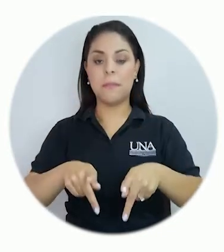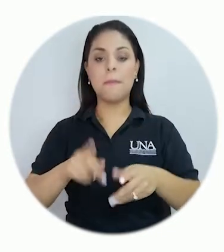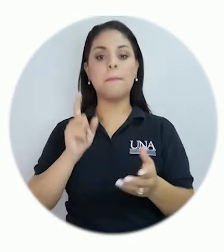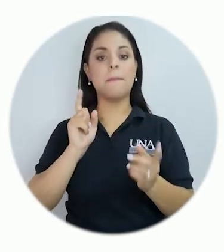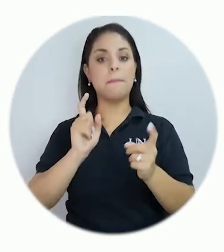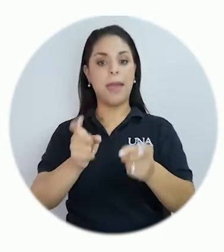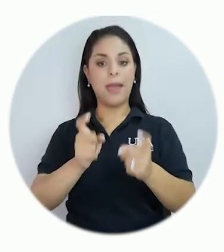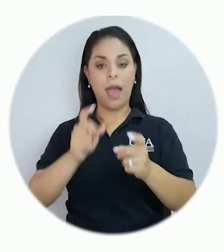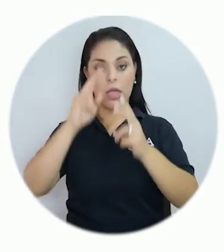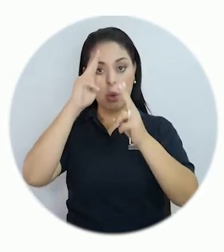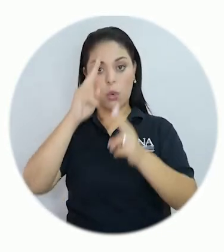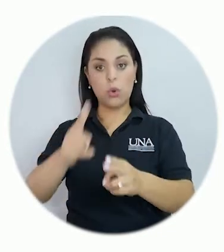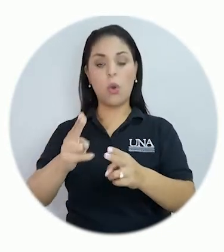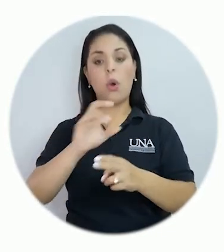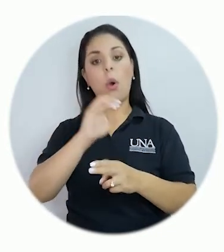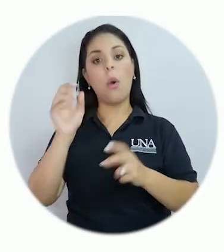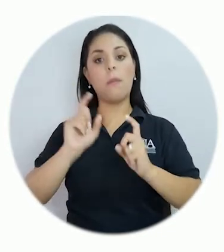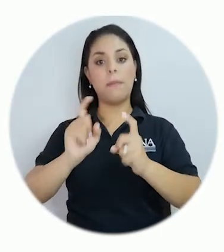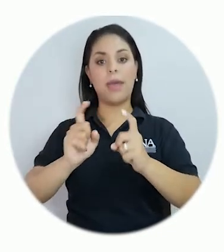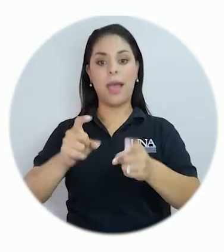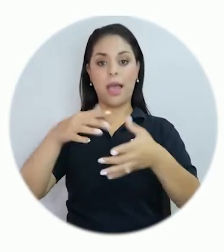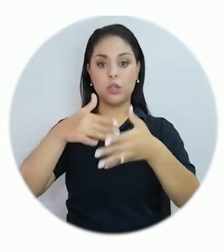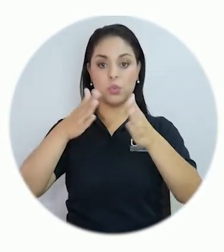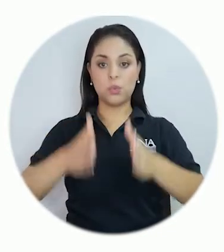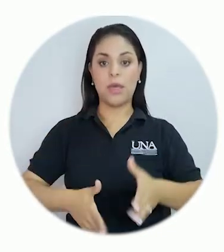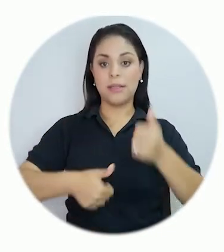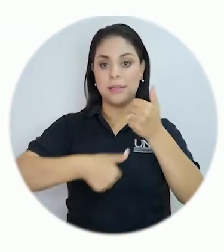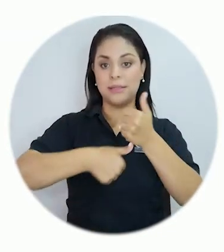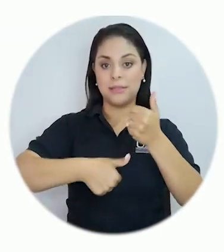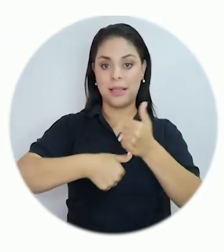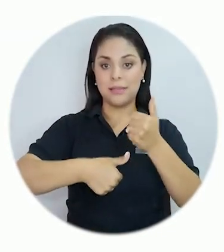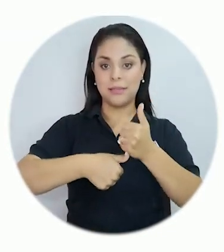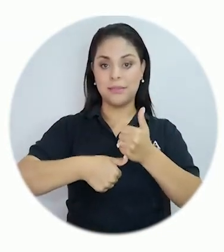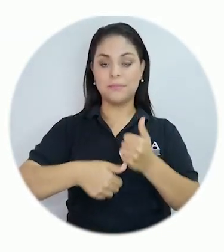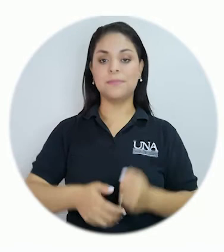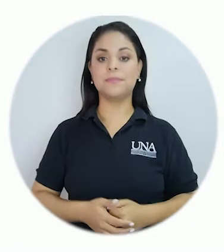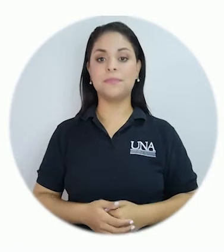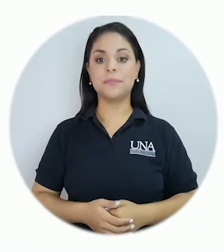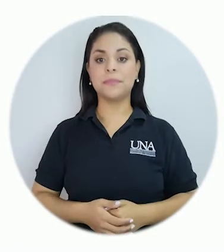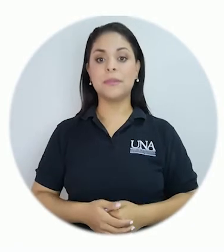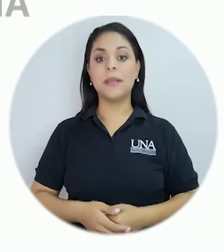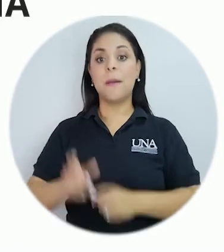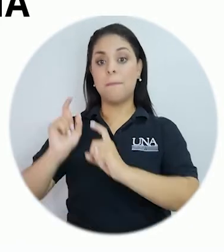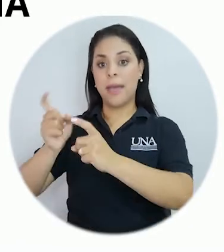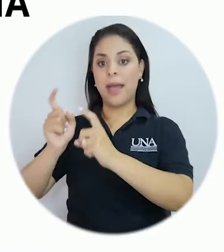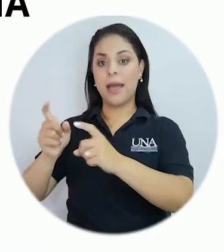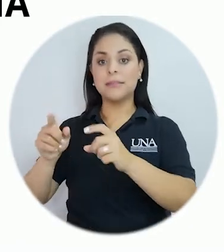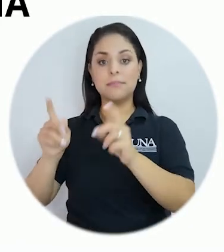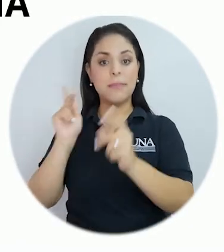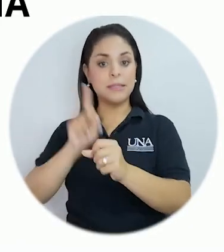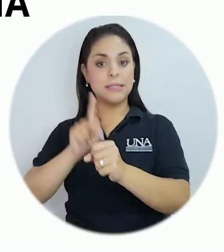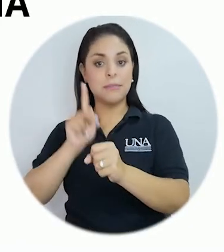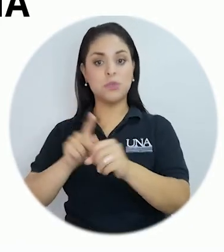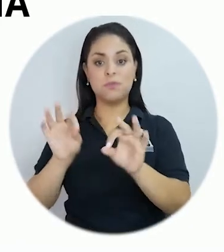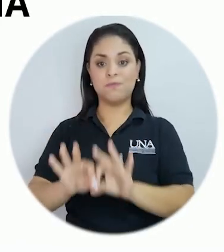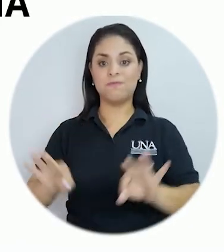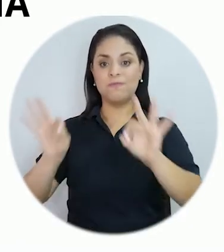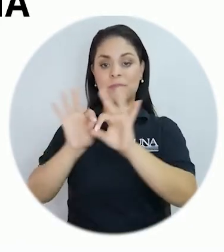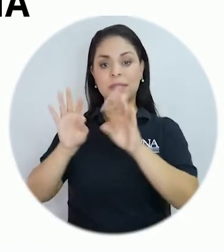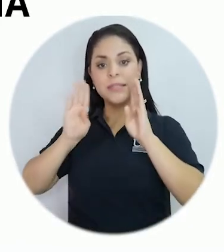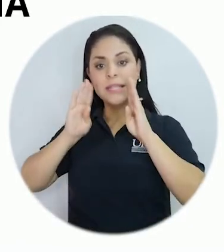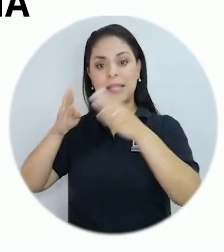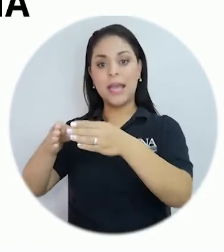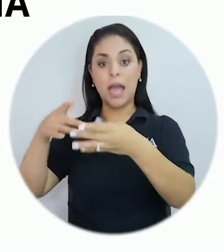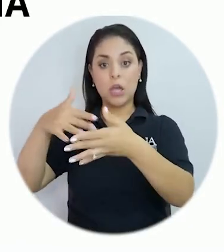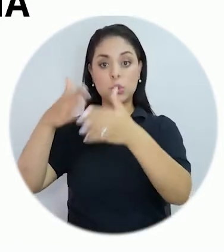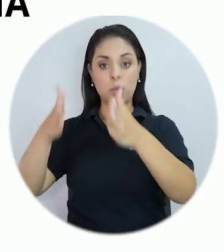beca de honor y la beca de estudiante asistente. Las becas de participación relevante, dirigidas al